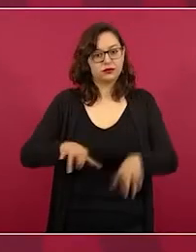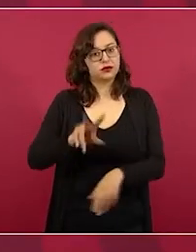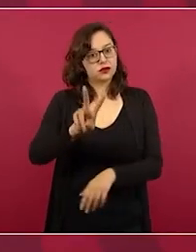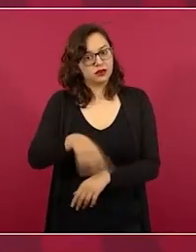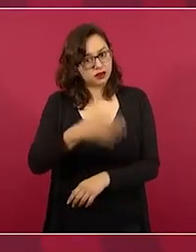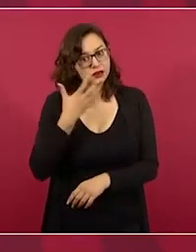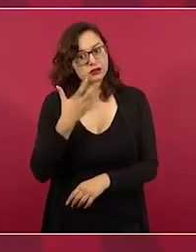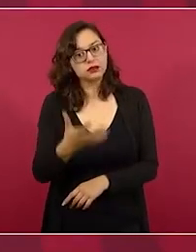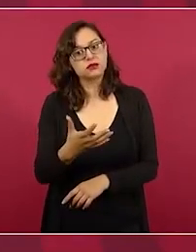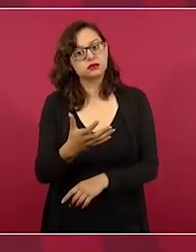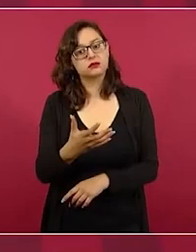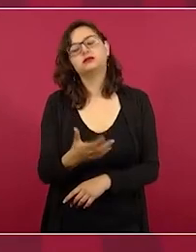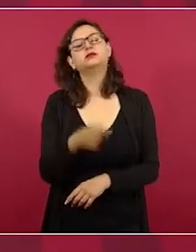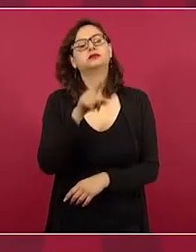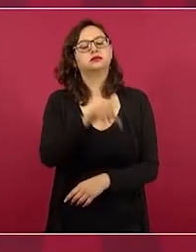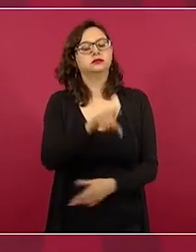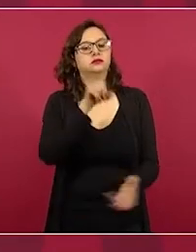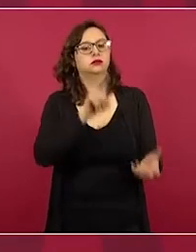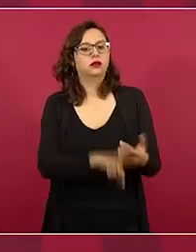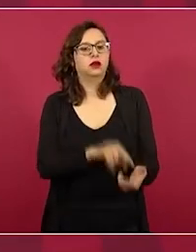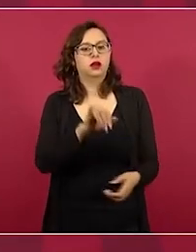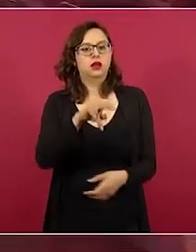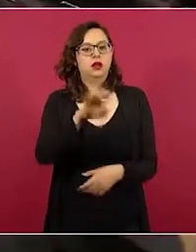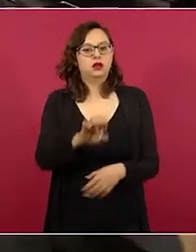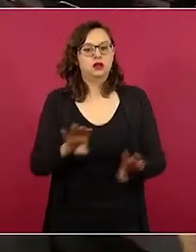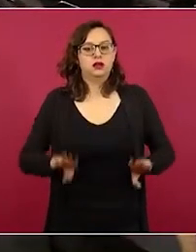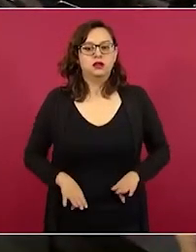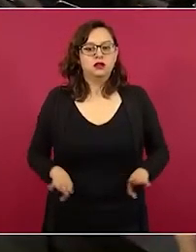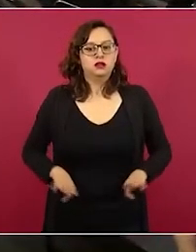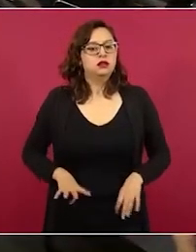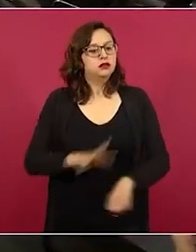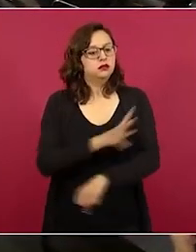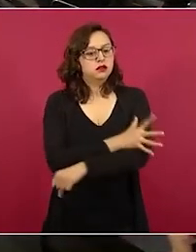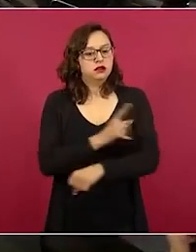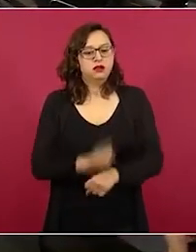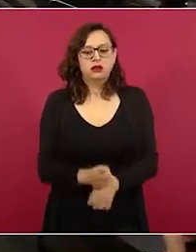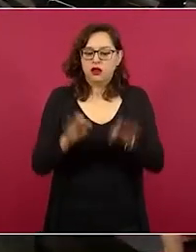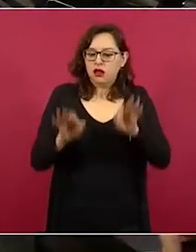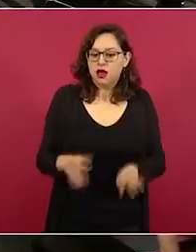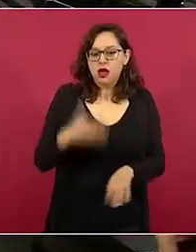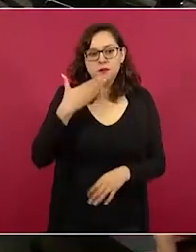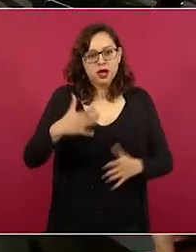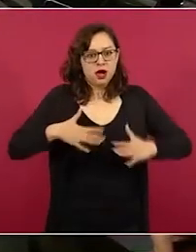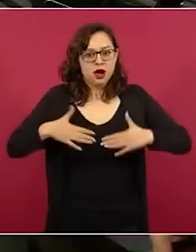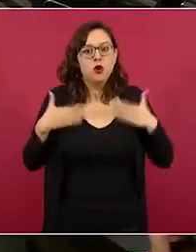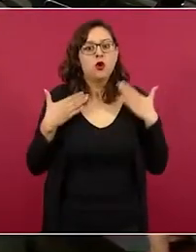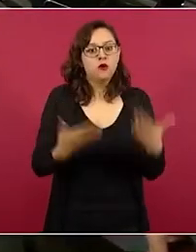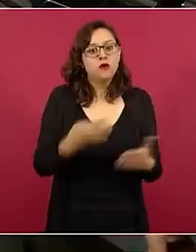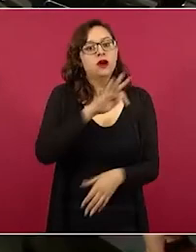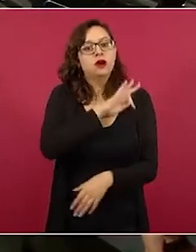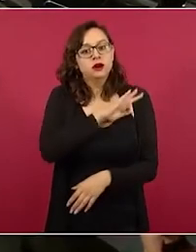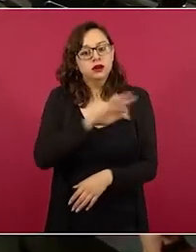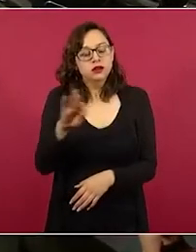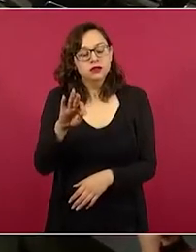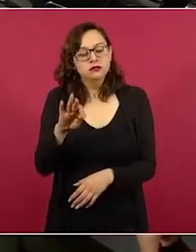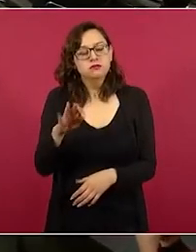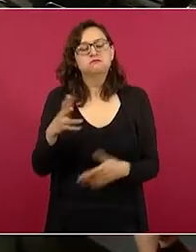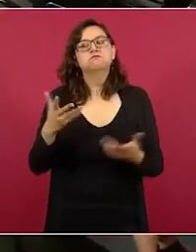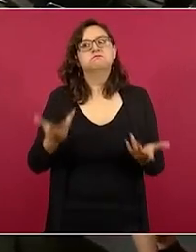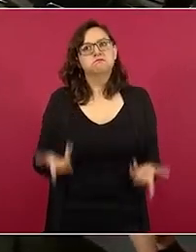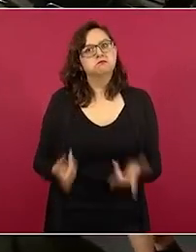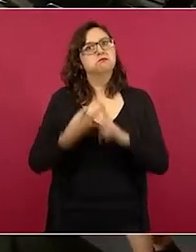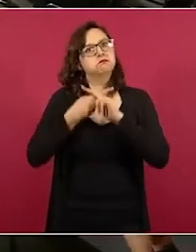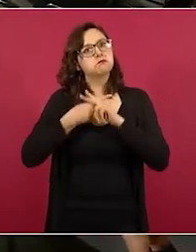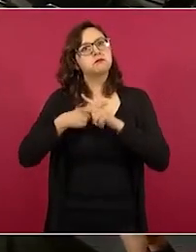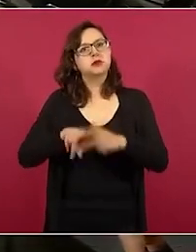si va a haber gente confiable, entonces explorar la posibilidad del